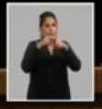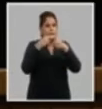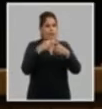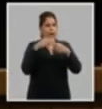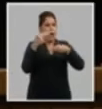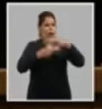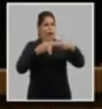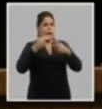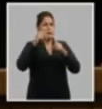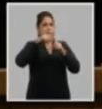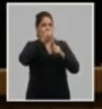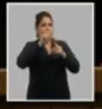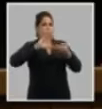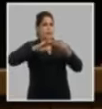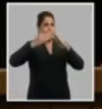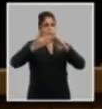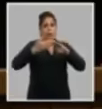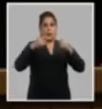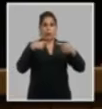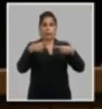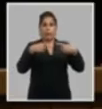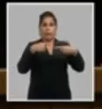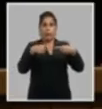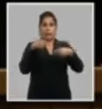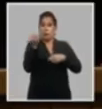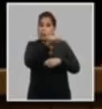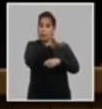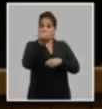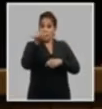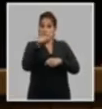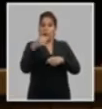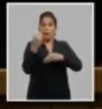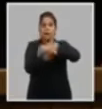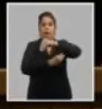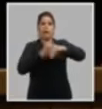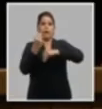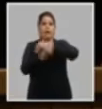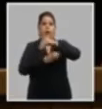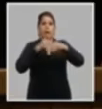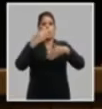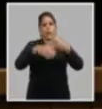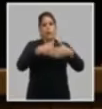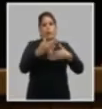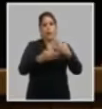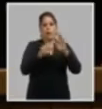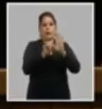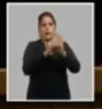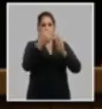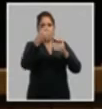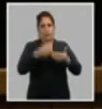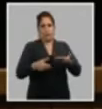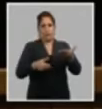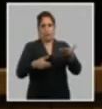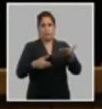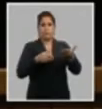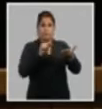análisis de los temas que se discuten en los plenos así como en la transformación de los problemas identificados